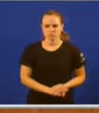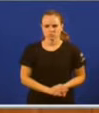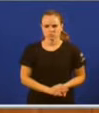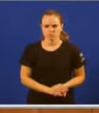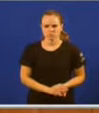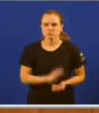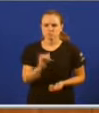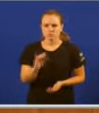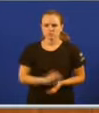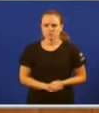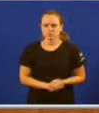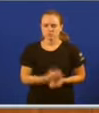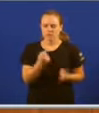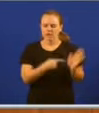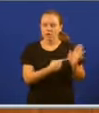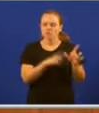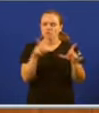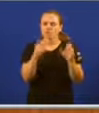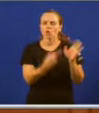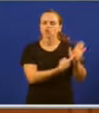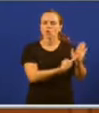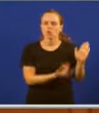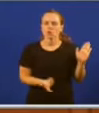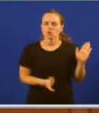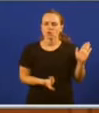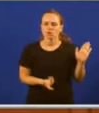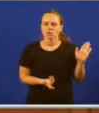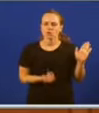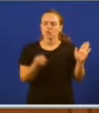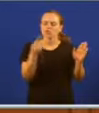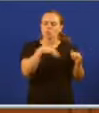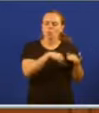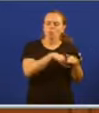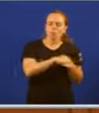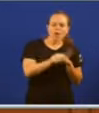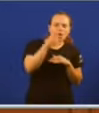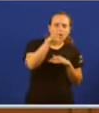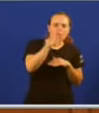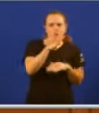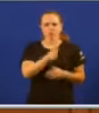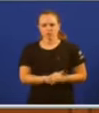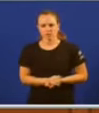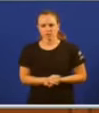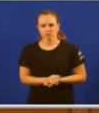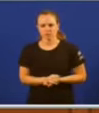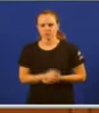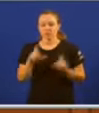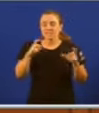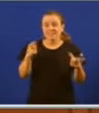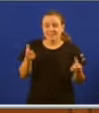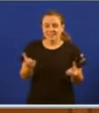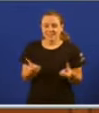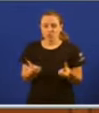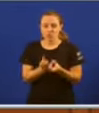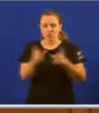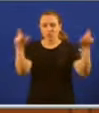sí, sí, esta foto, señor Feijó, por que vostede ocultou os galegos e as galegas unha reunión con lobby